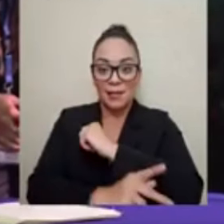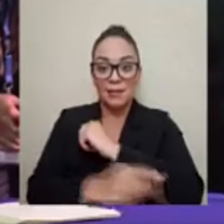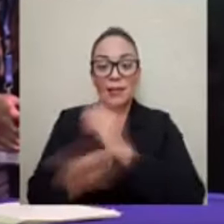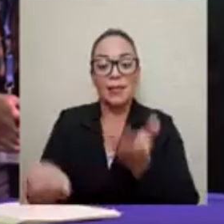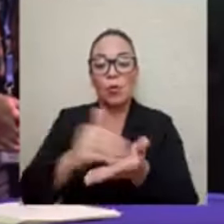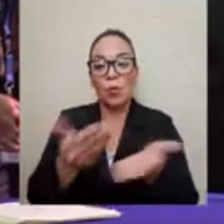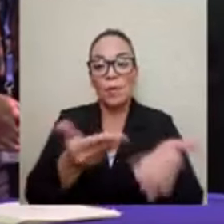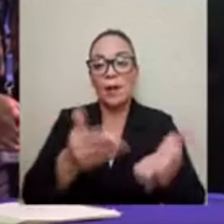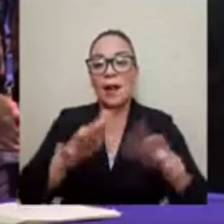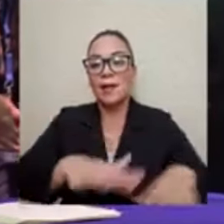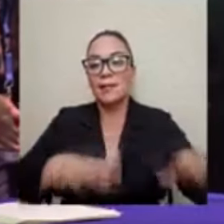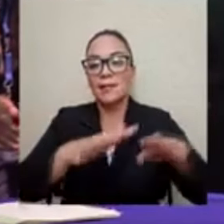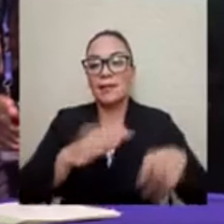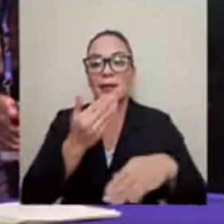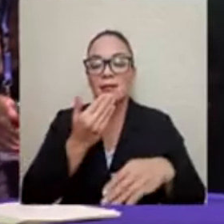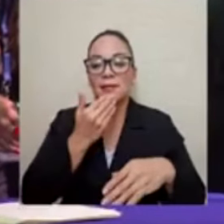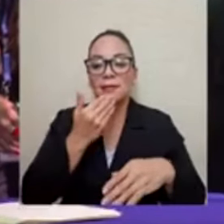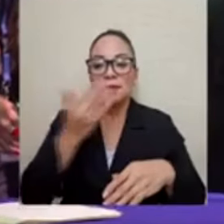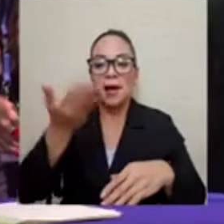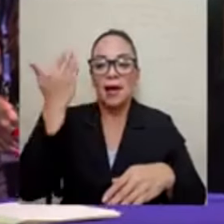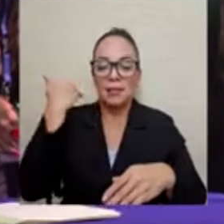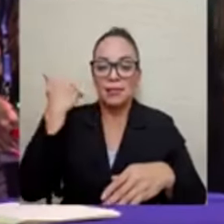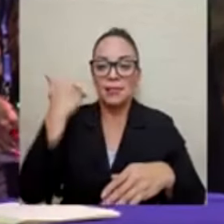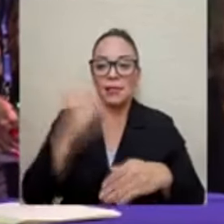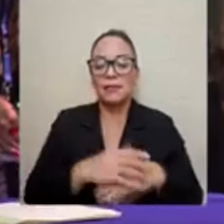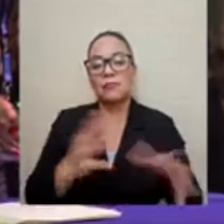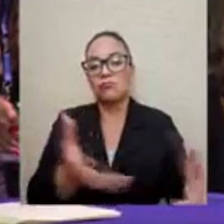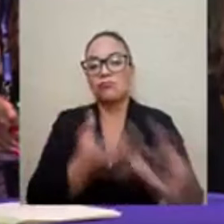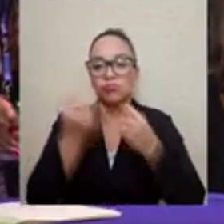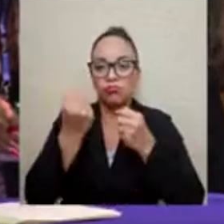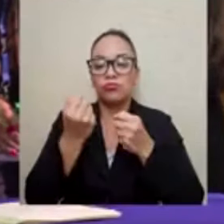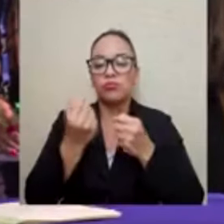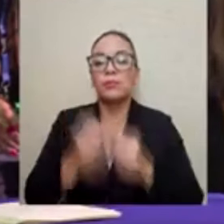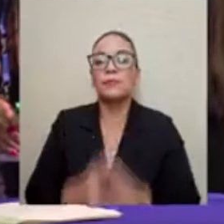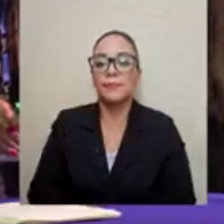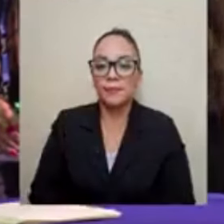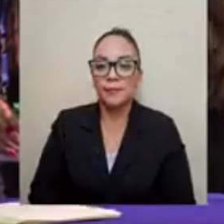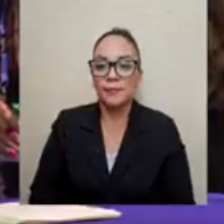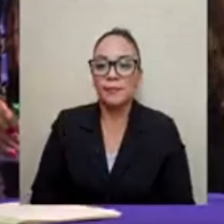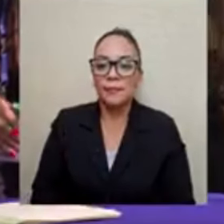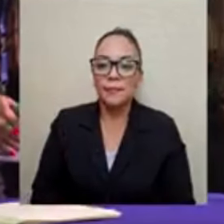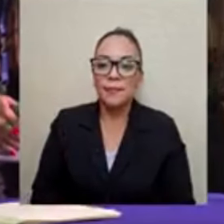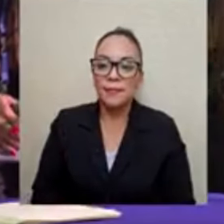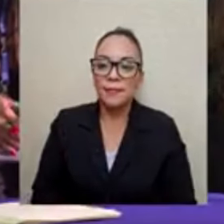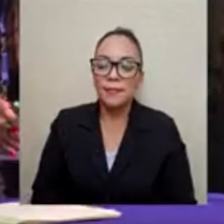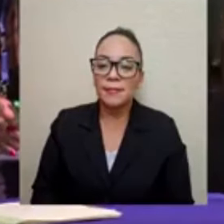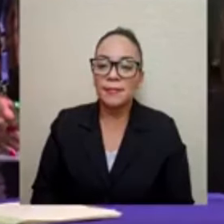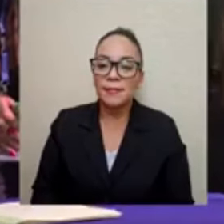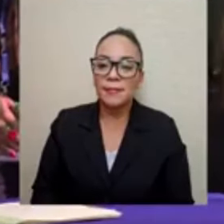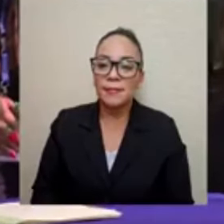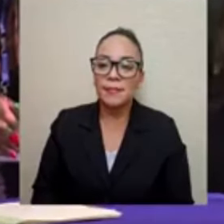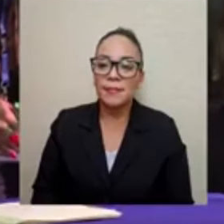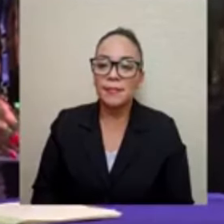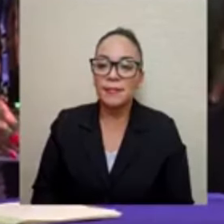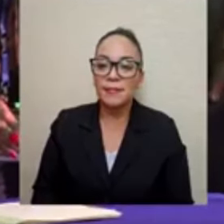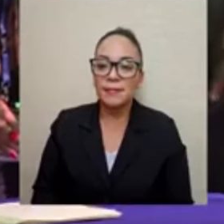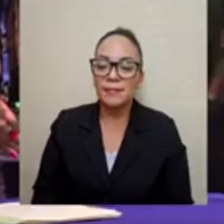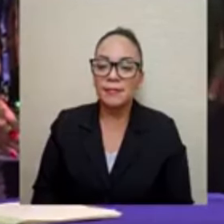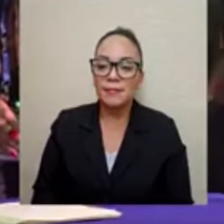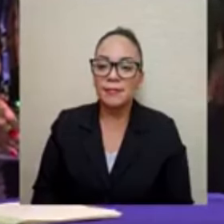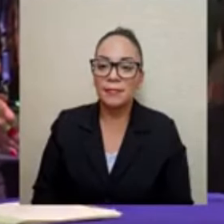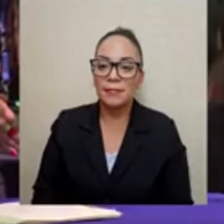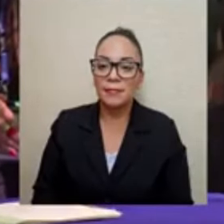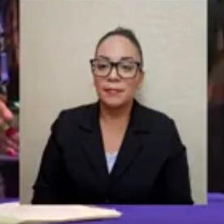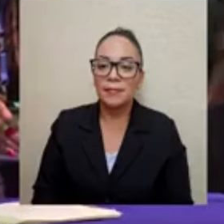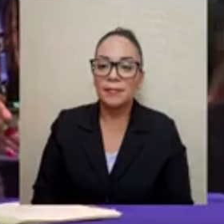ministro Campos destacó el trabajo de la Mesa Técnica Interinstitucional para Asuntos Indígenas formada por Dinadeco,